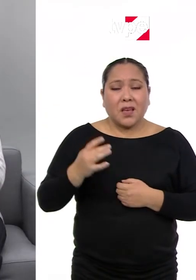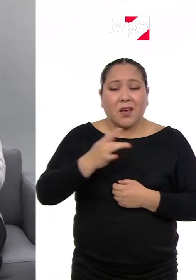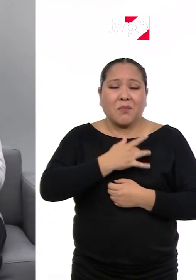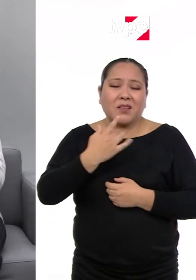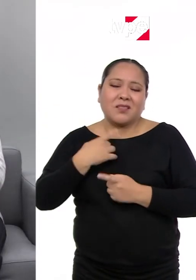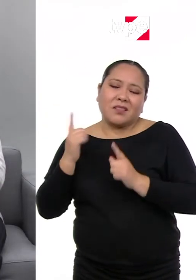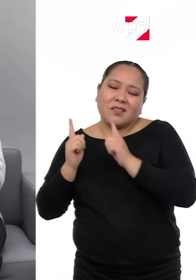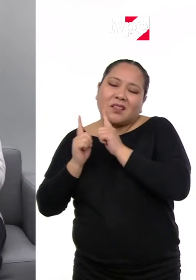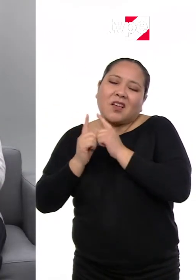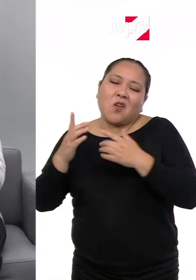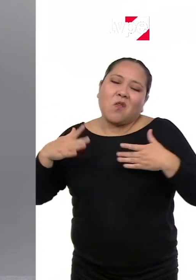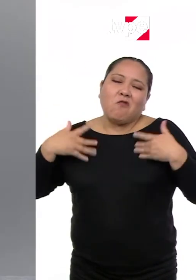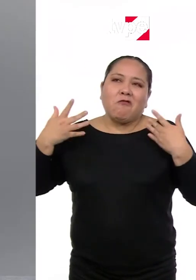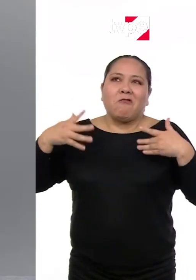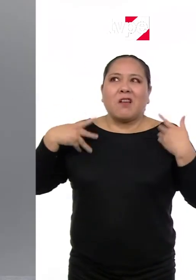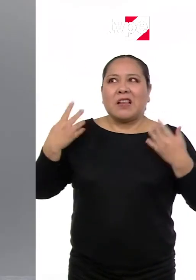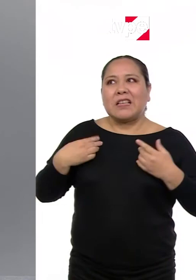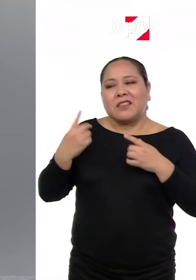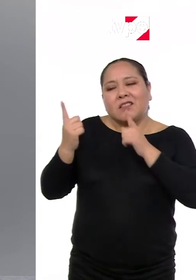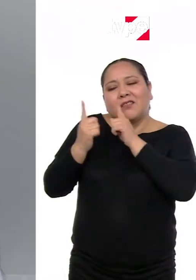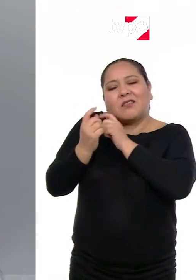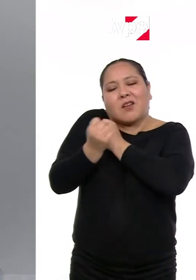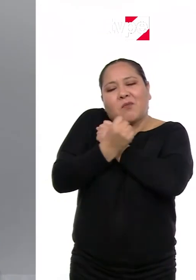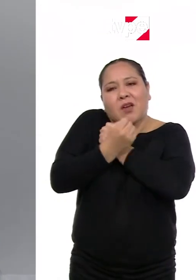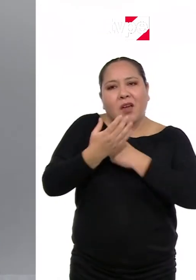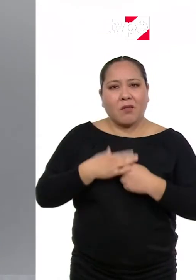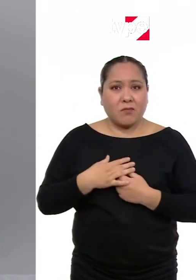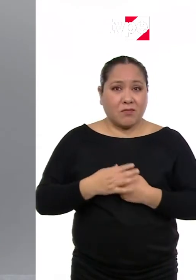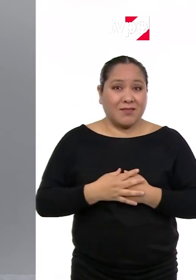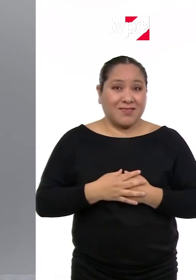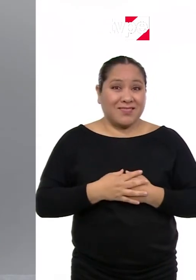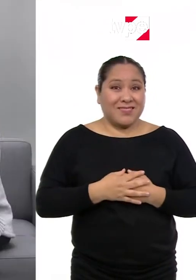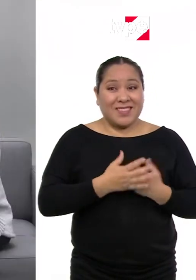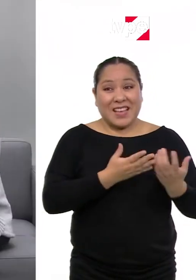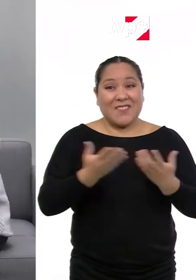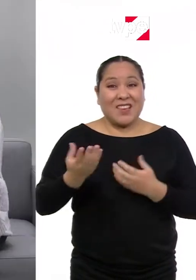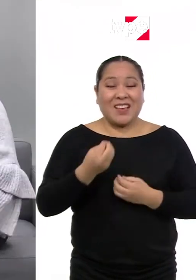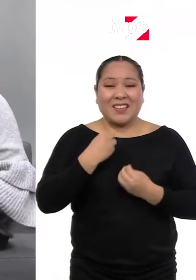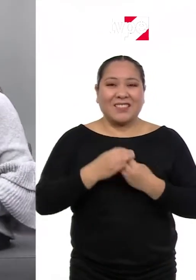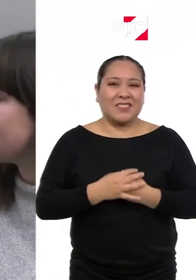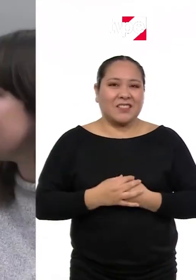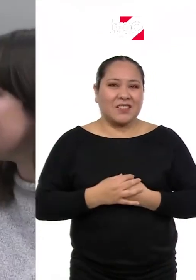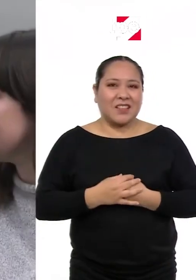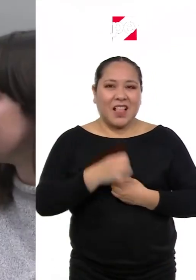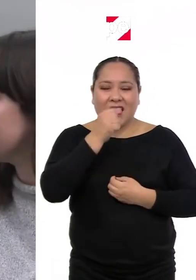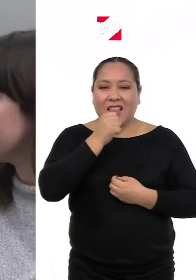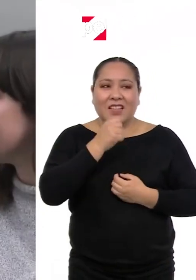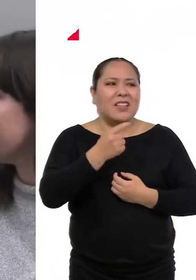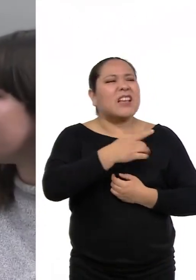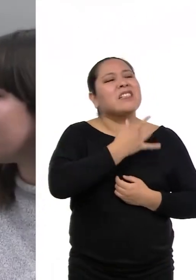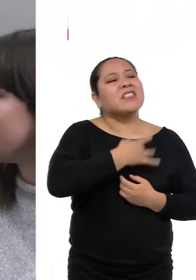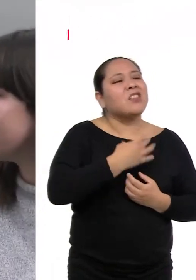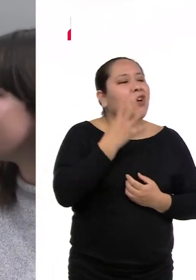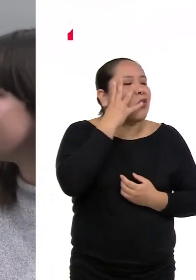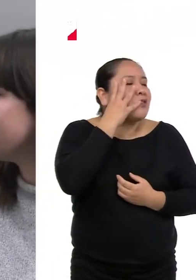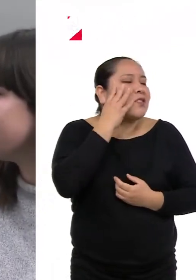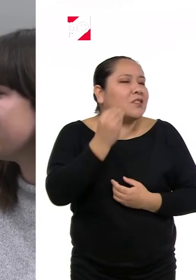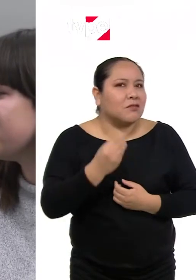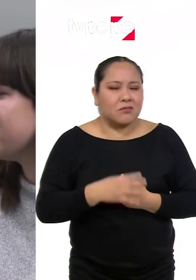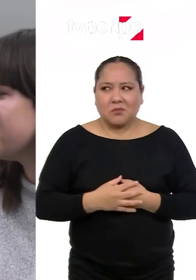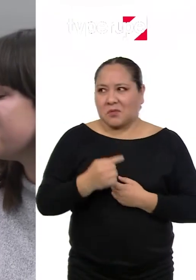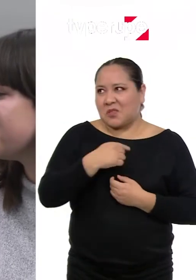Y que te haga sentir feliz. Que te quiera y que me tengas en la nevera. ¿Qué sientes cuando estás enamorada?